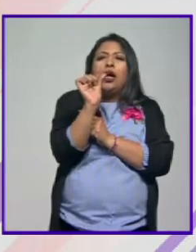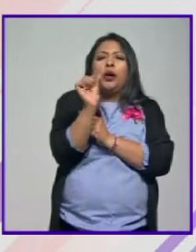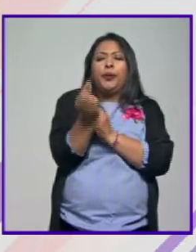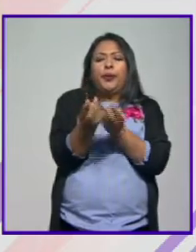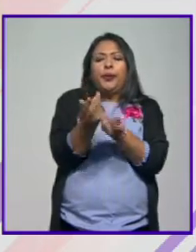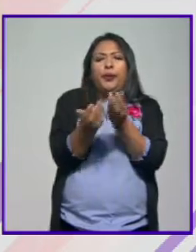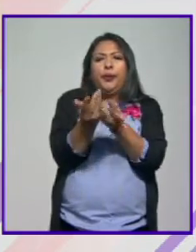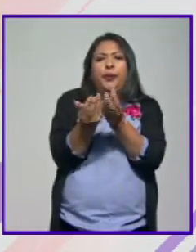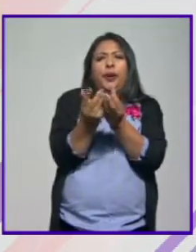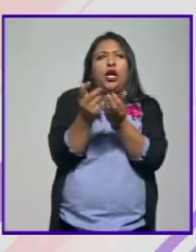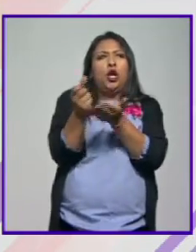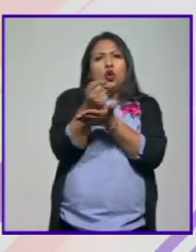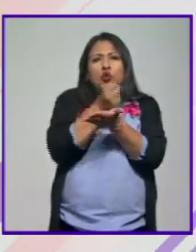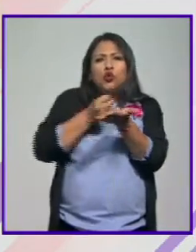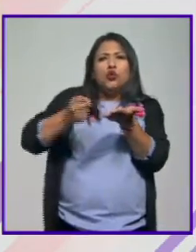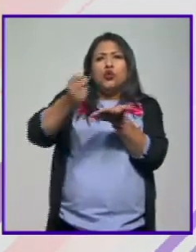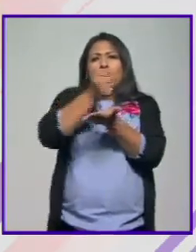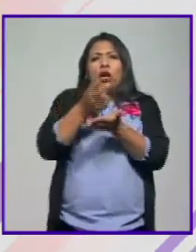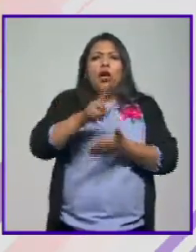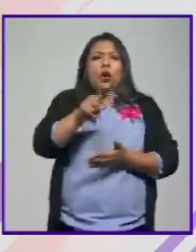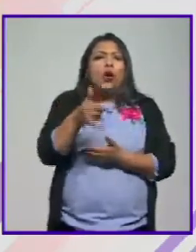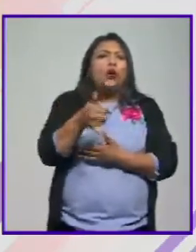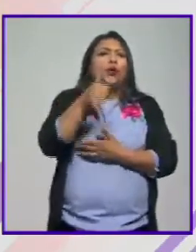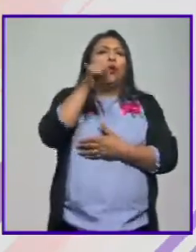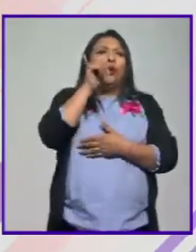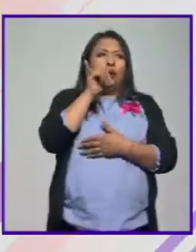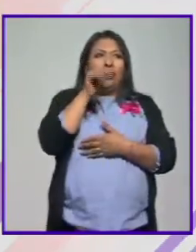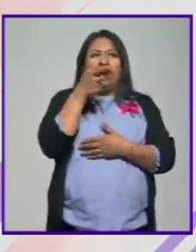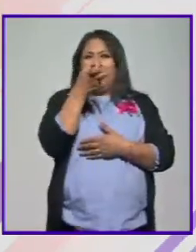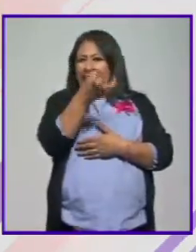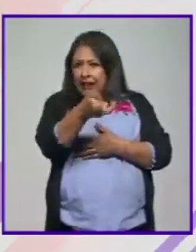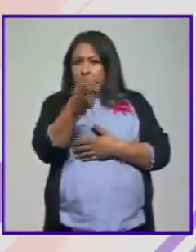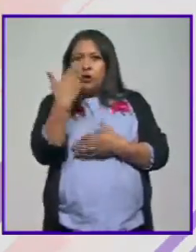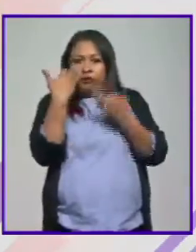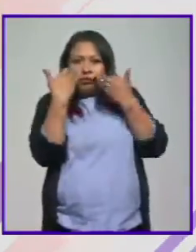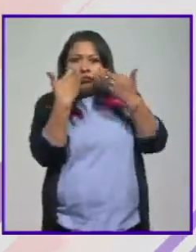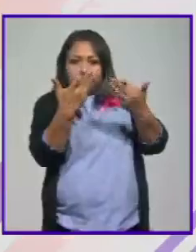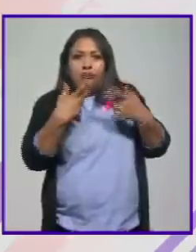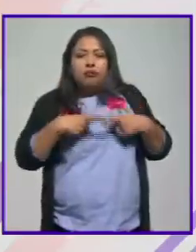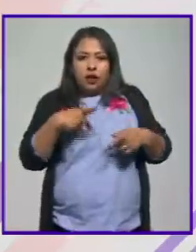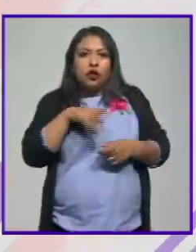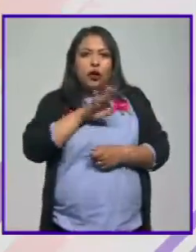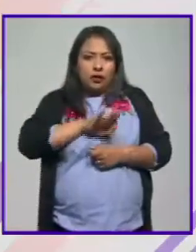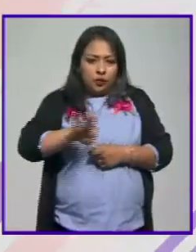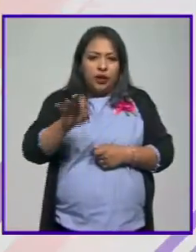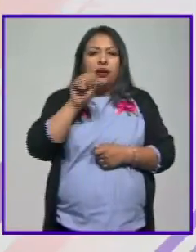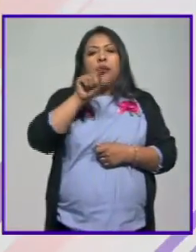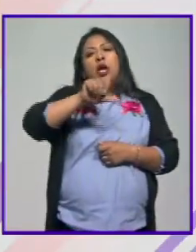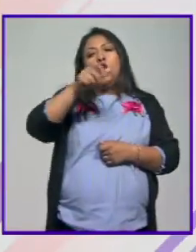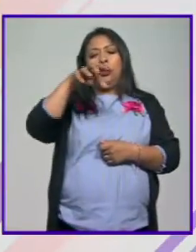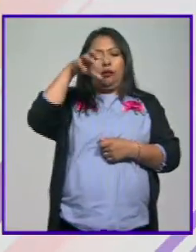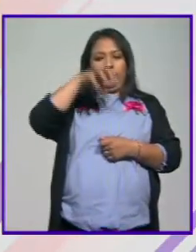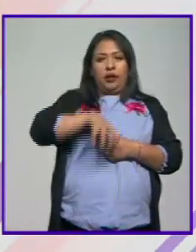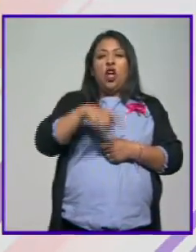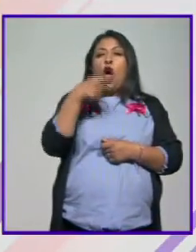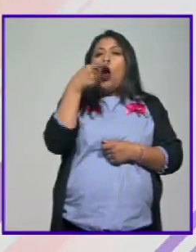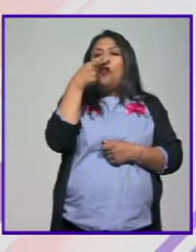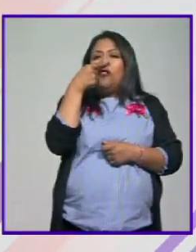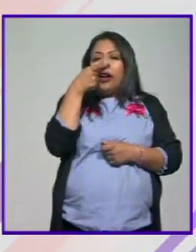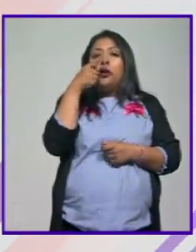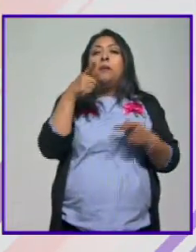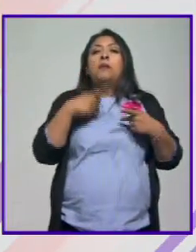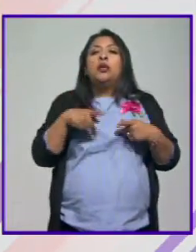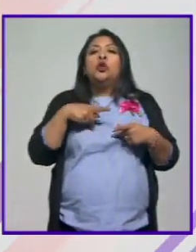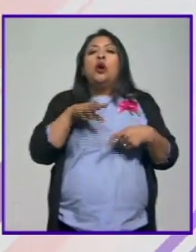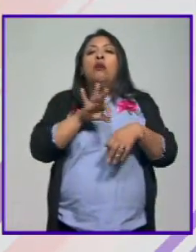tostamos y molemos y tomamos entonces eso sí va a estar directamente para las personas y además en otro pabellón que es el de olfato la